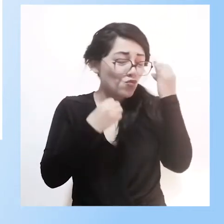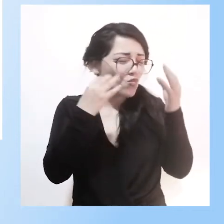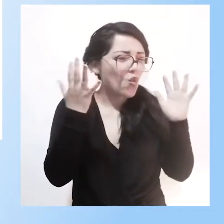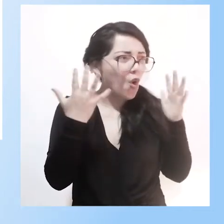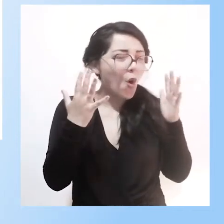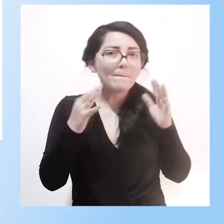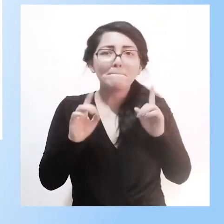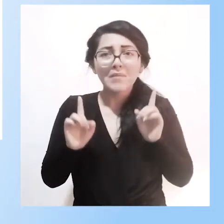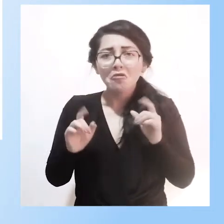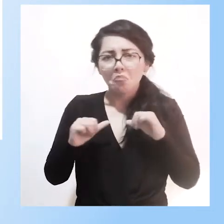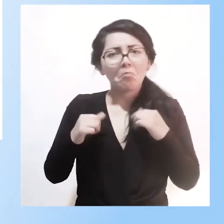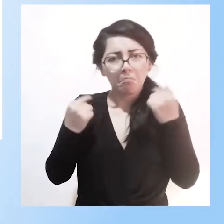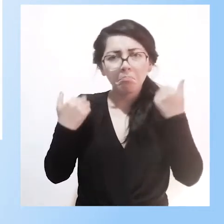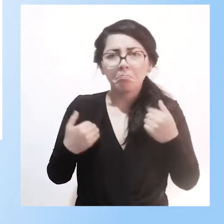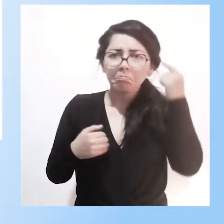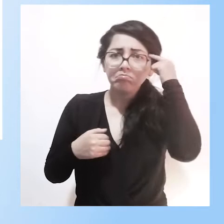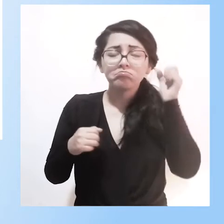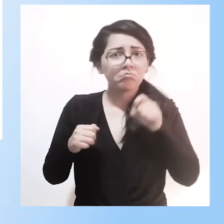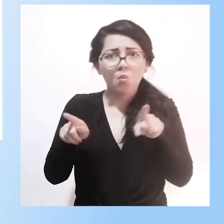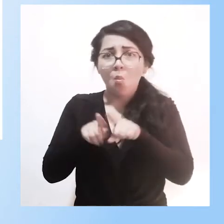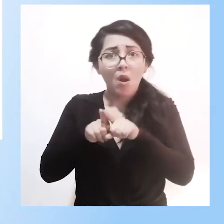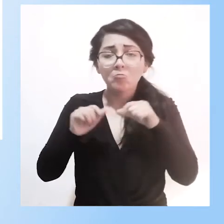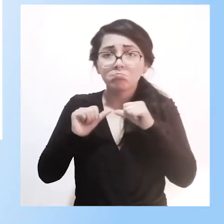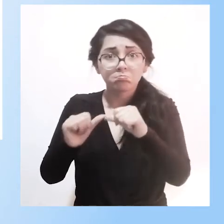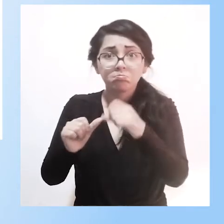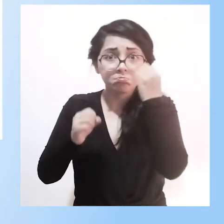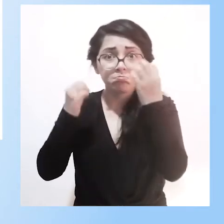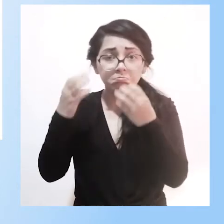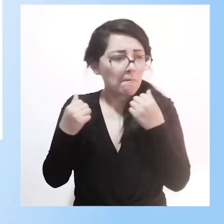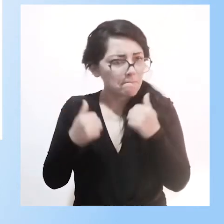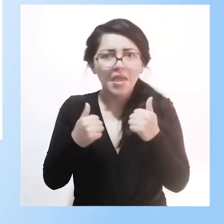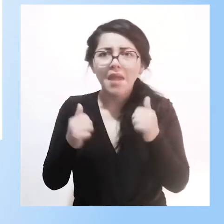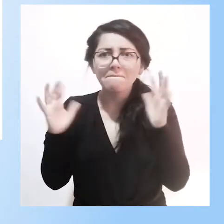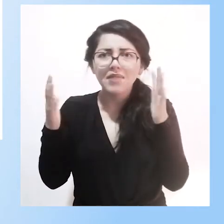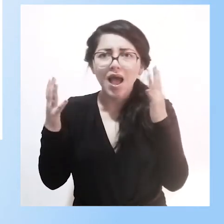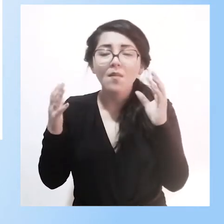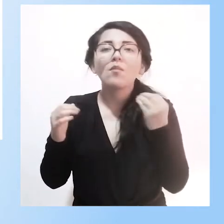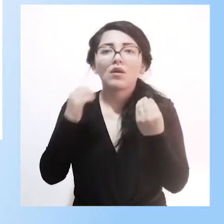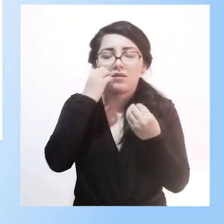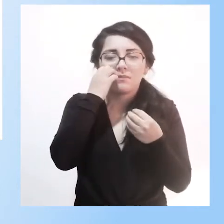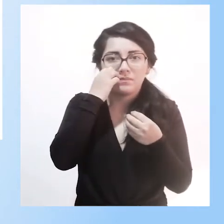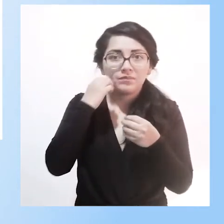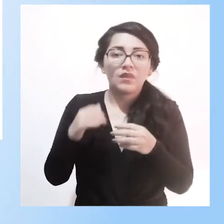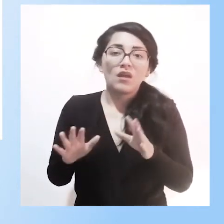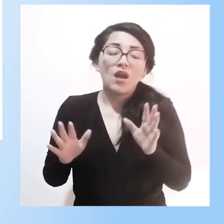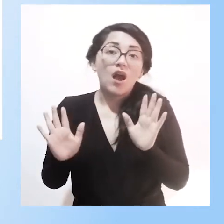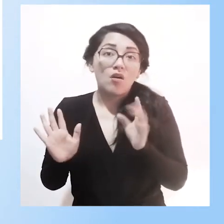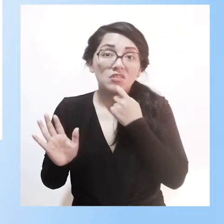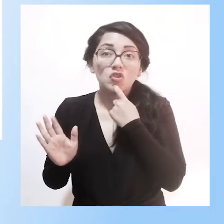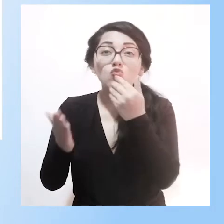por los resultados que logra, porque la innovación se explica, no todo lo nuevo es bueno,